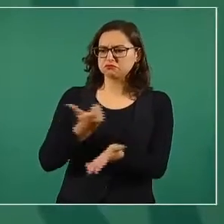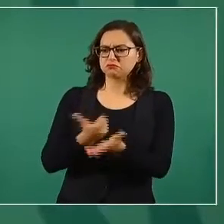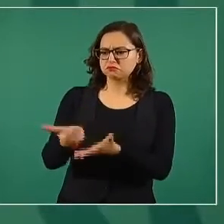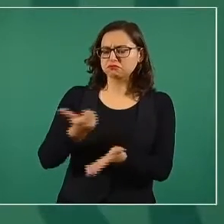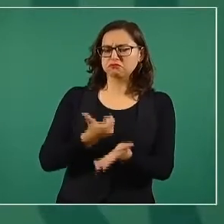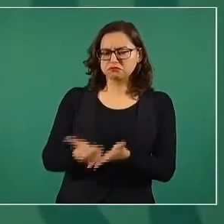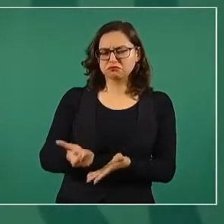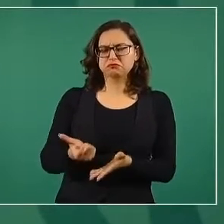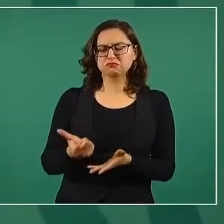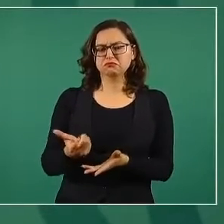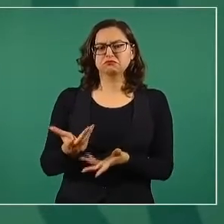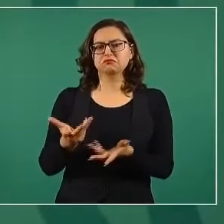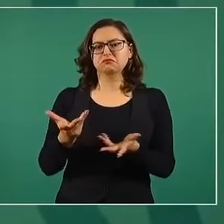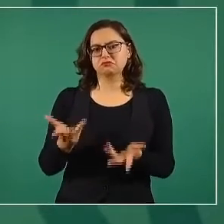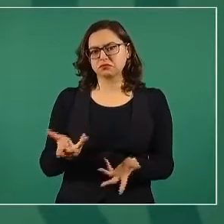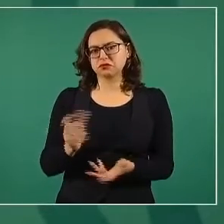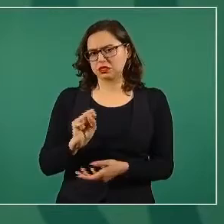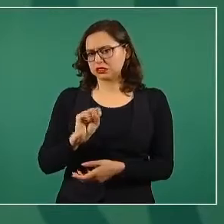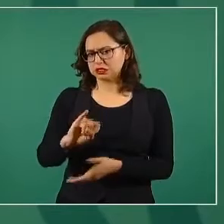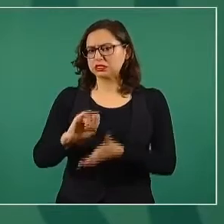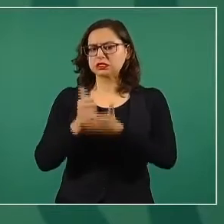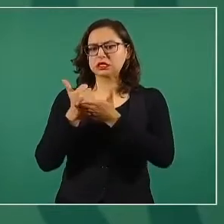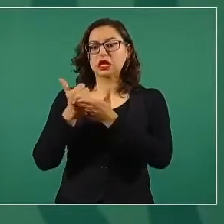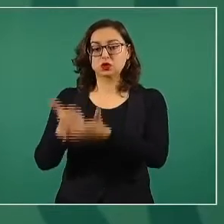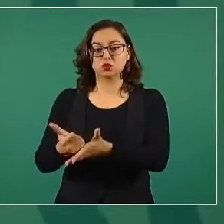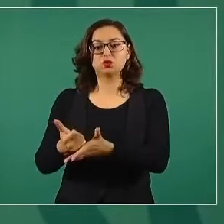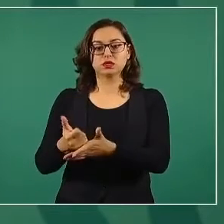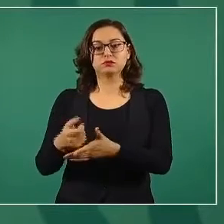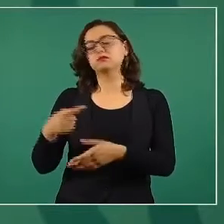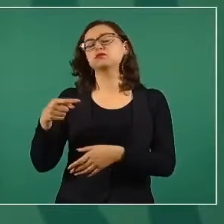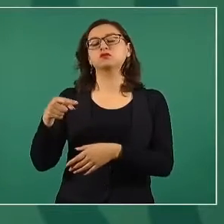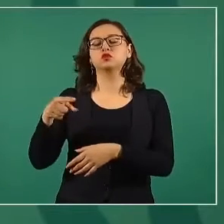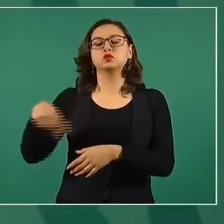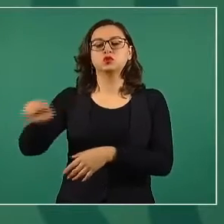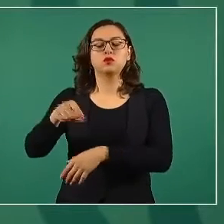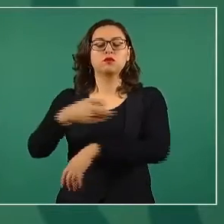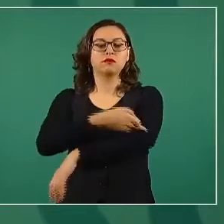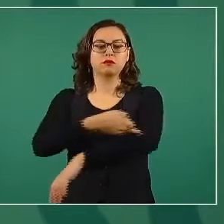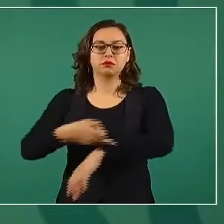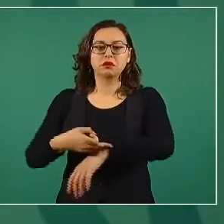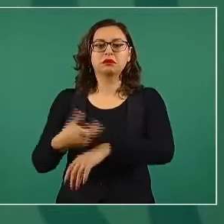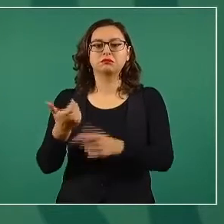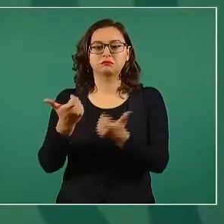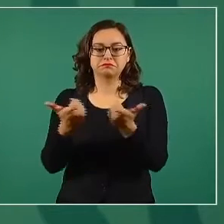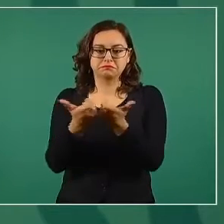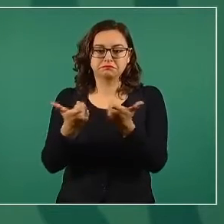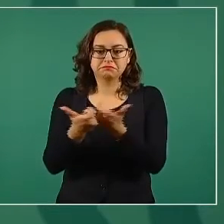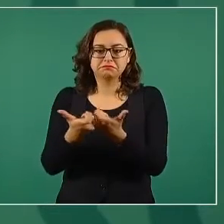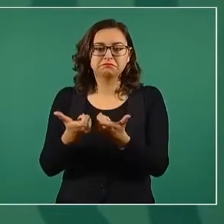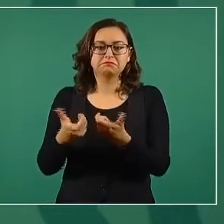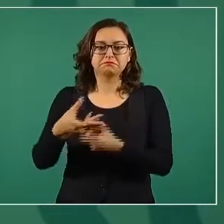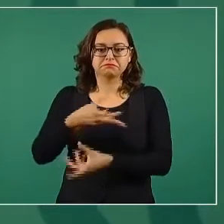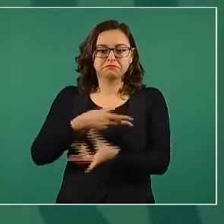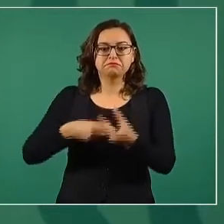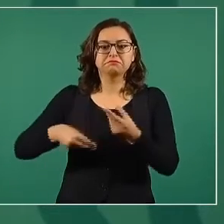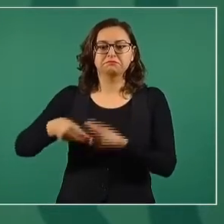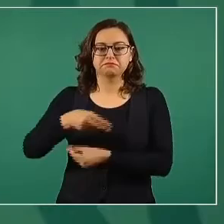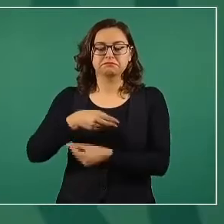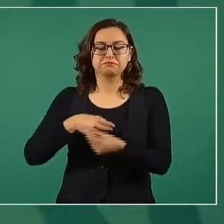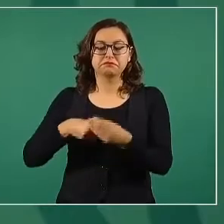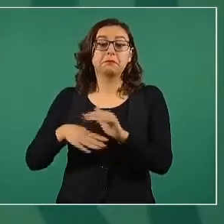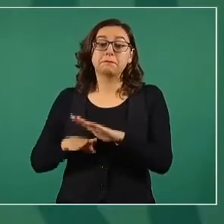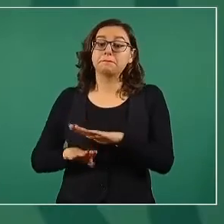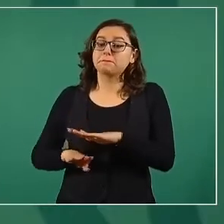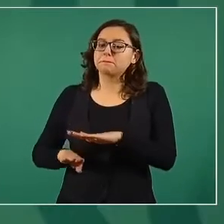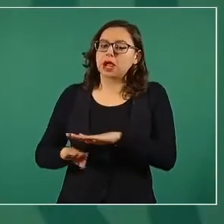cuentan con recursos para atender lo indispensable